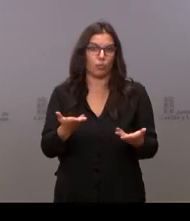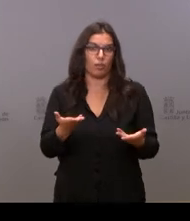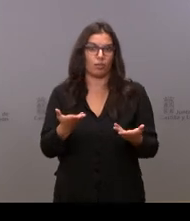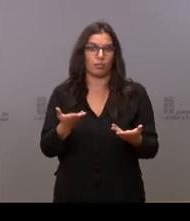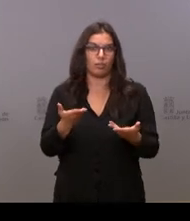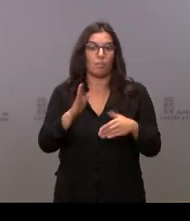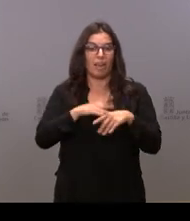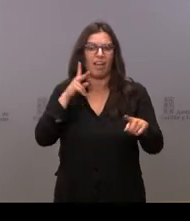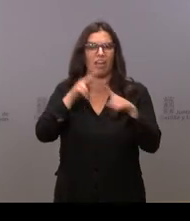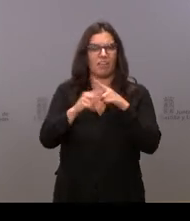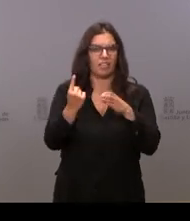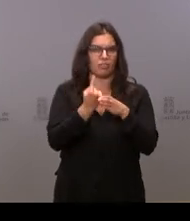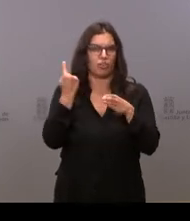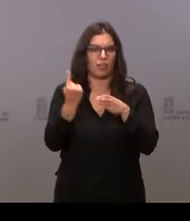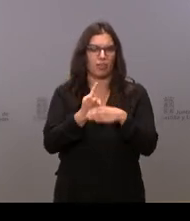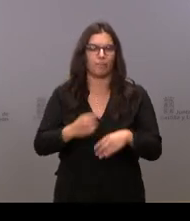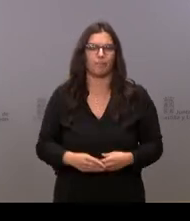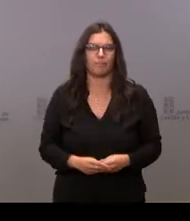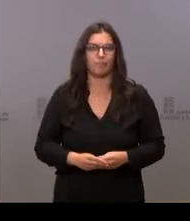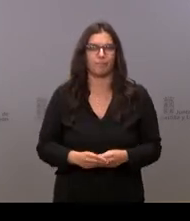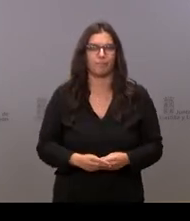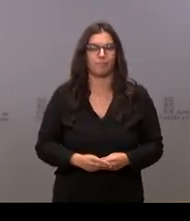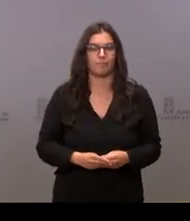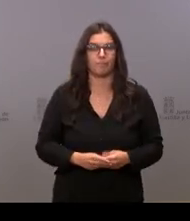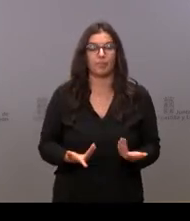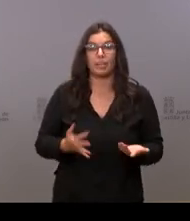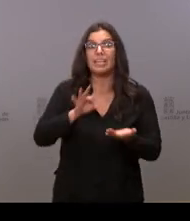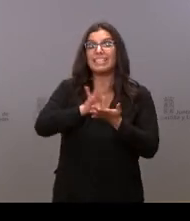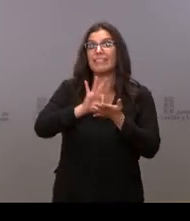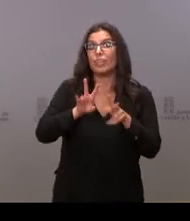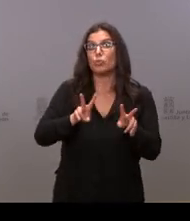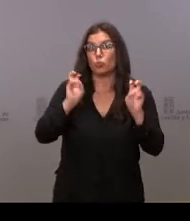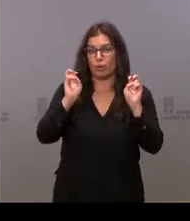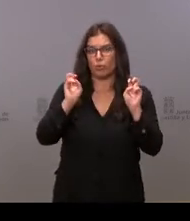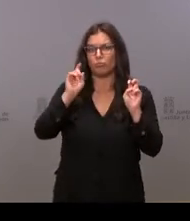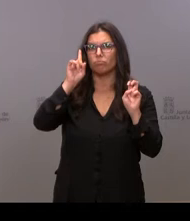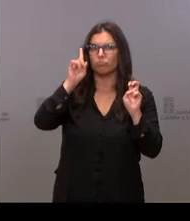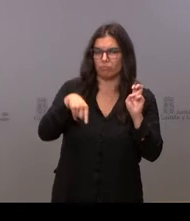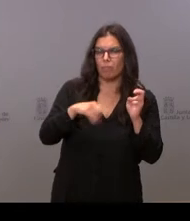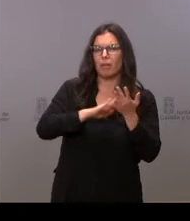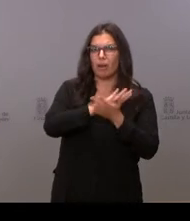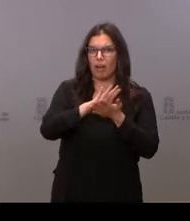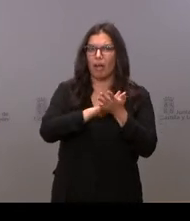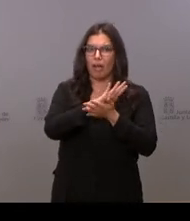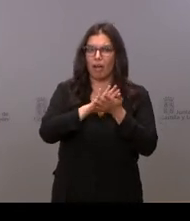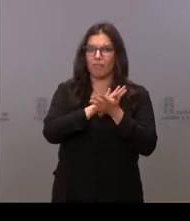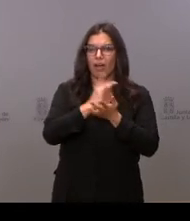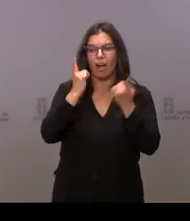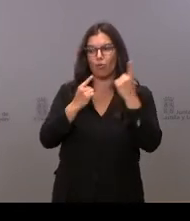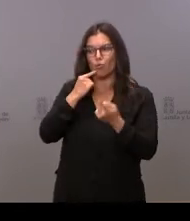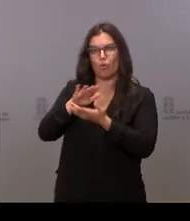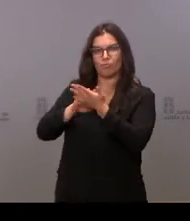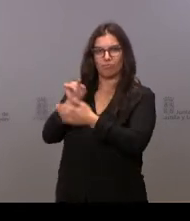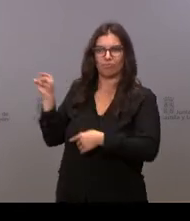combatir esa soledad. Servicios nuevos. Hablaré también de algunos mencionados aquí